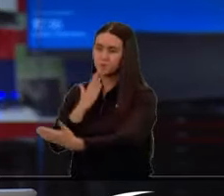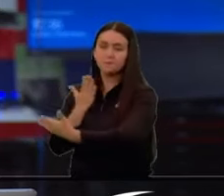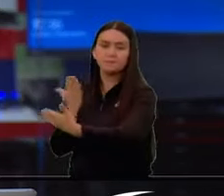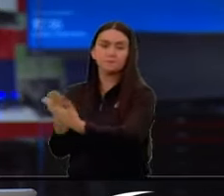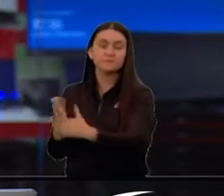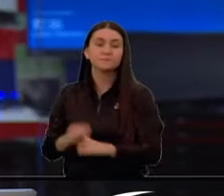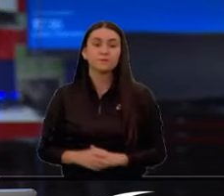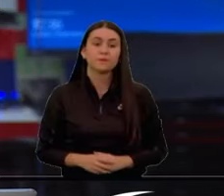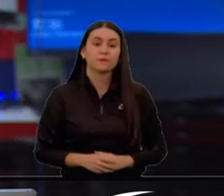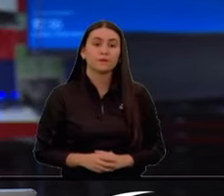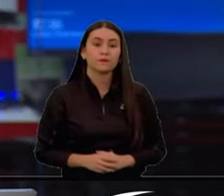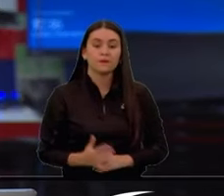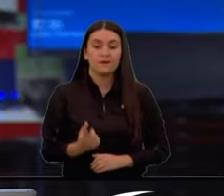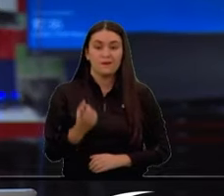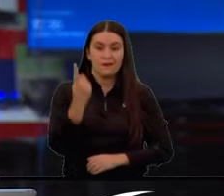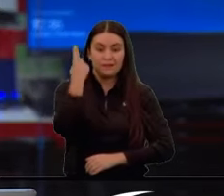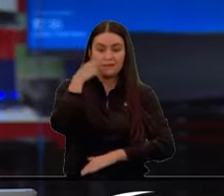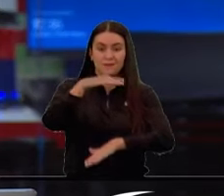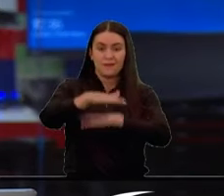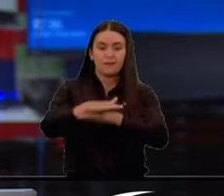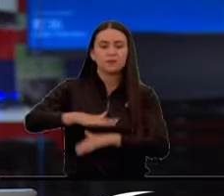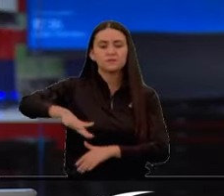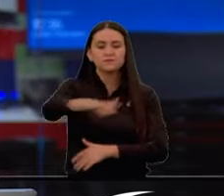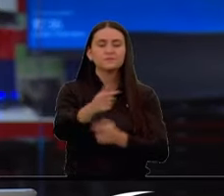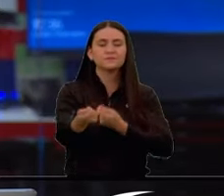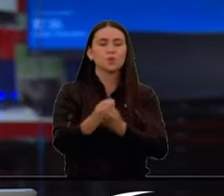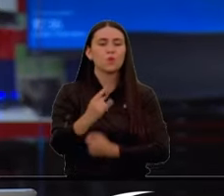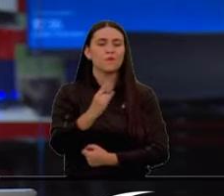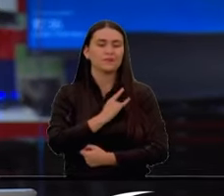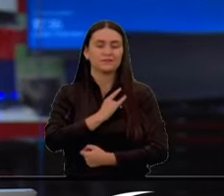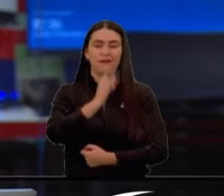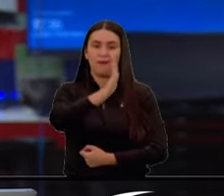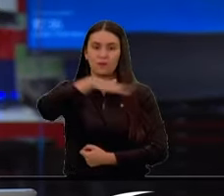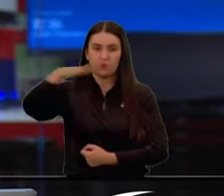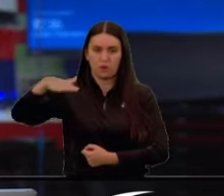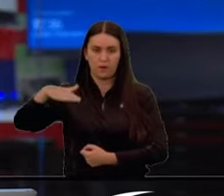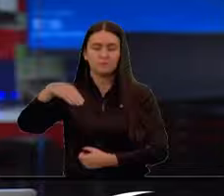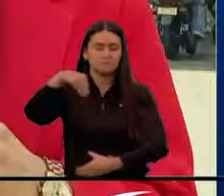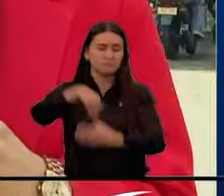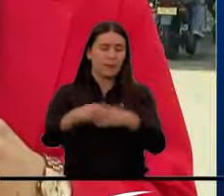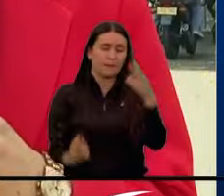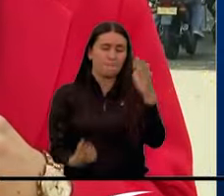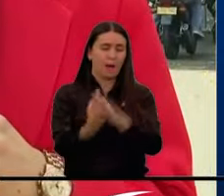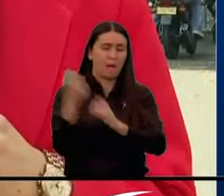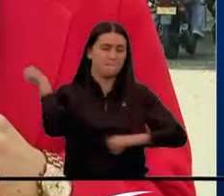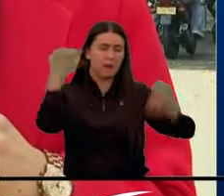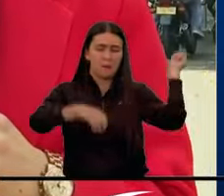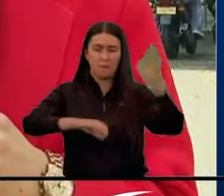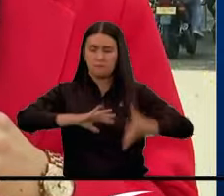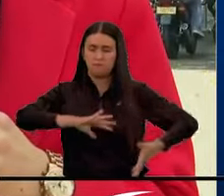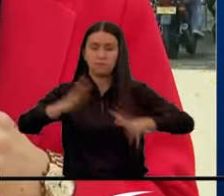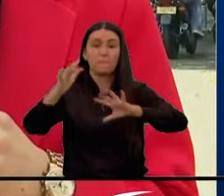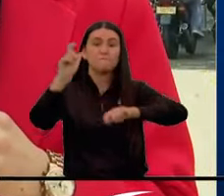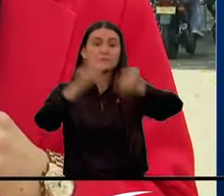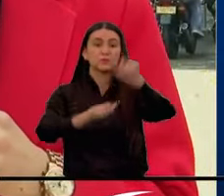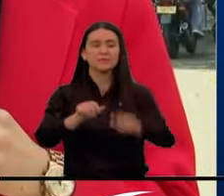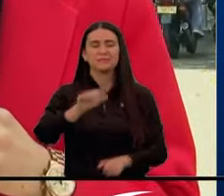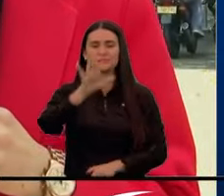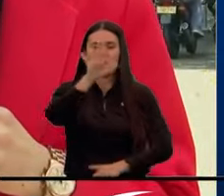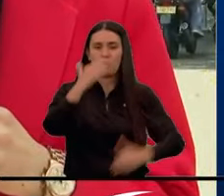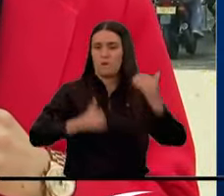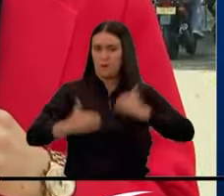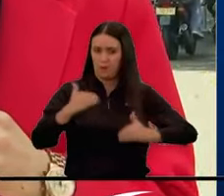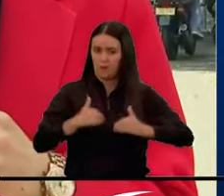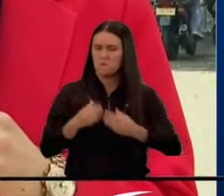En la tarde de ayer, en inmediaciones de la Universidad de Antioquia, se registraron desmanes y que dejaron cinco personas lesionadas. Erika